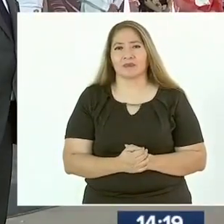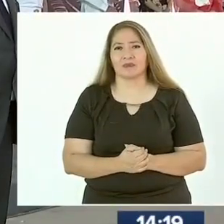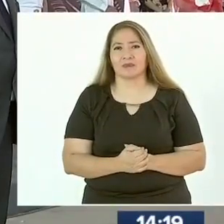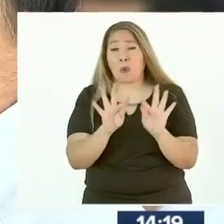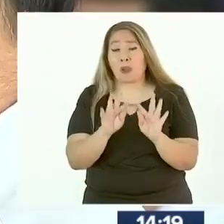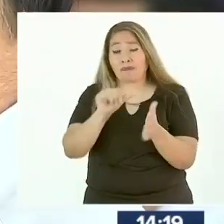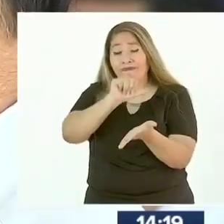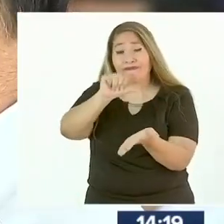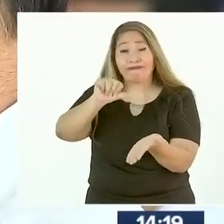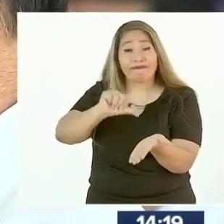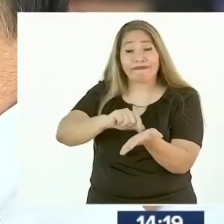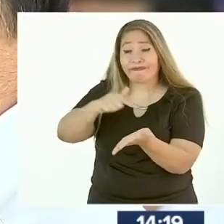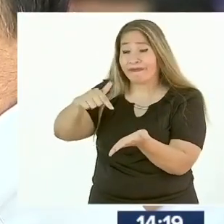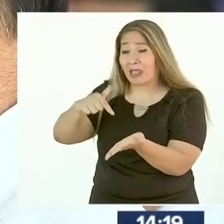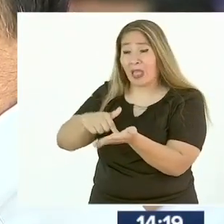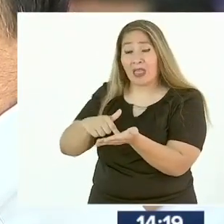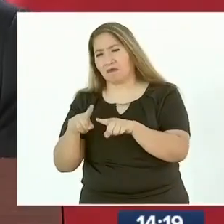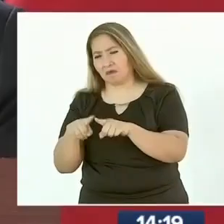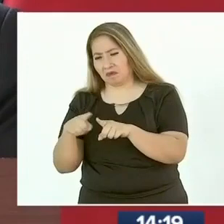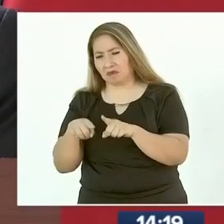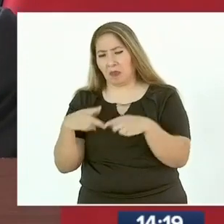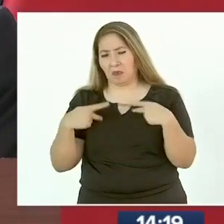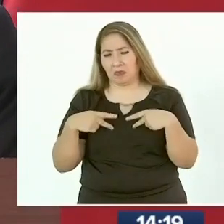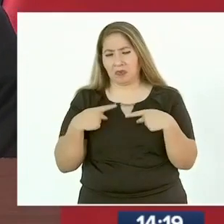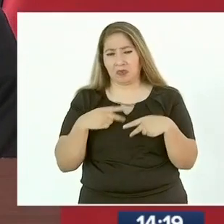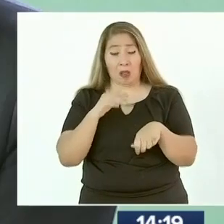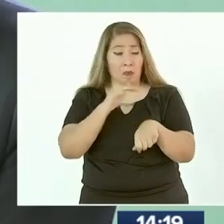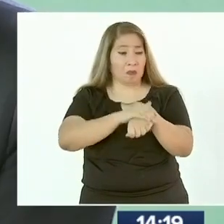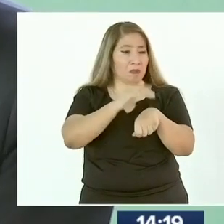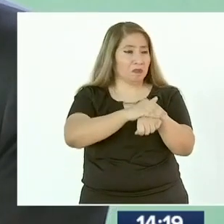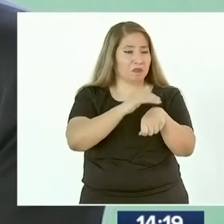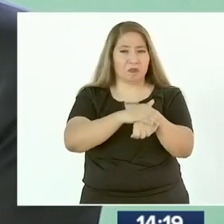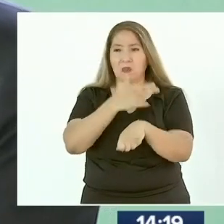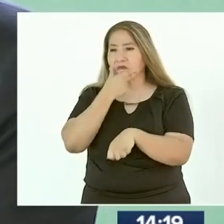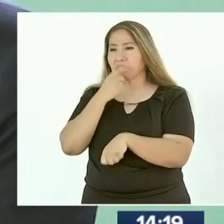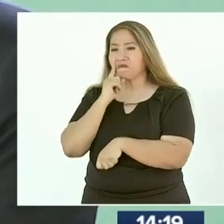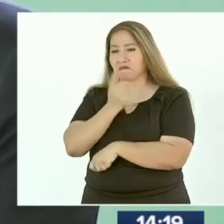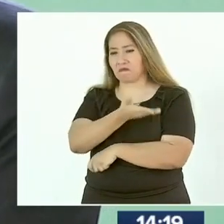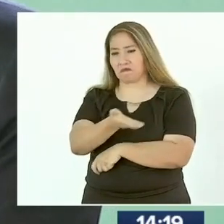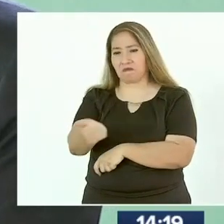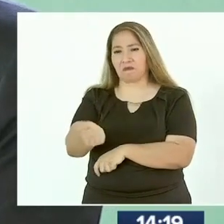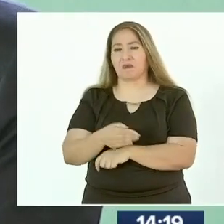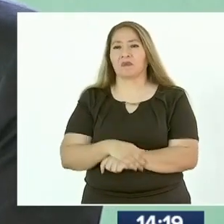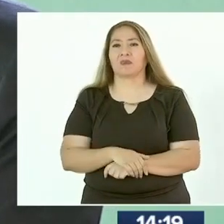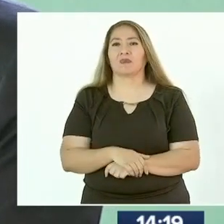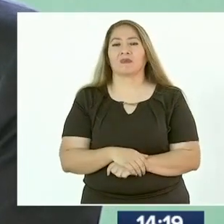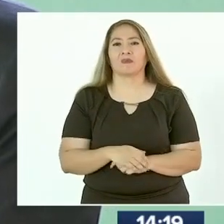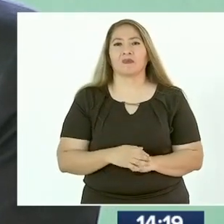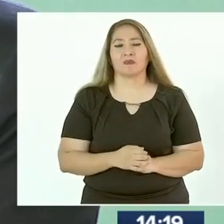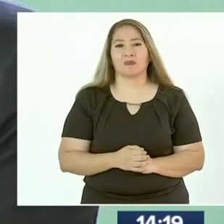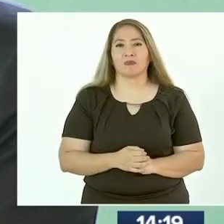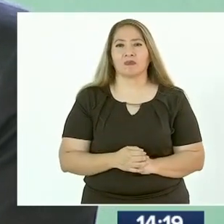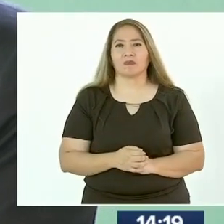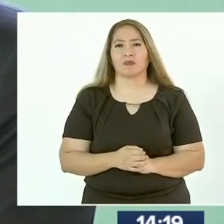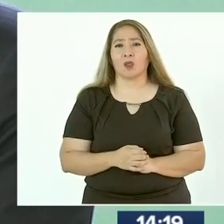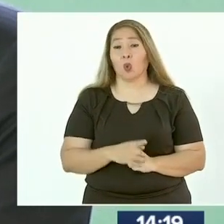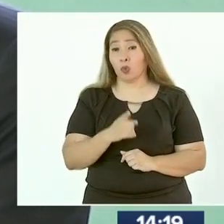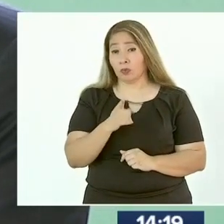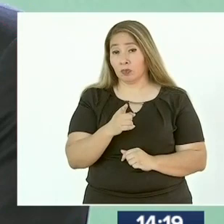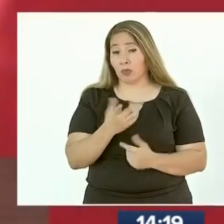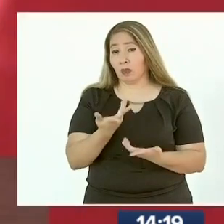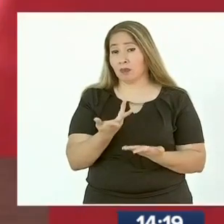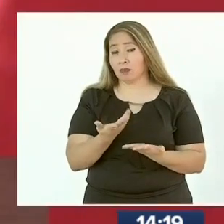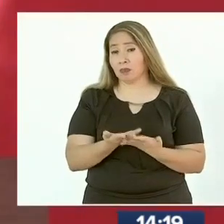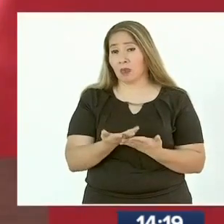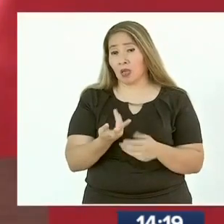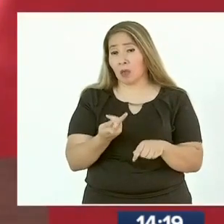revolucionarios. Les voy a platicar toda esta situación. El presidente sentenció que nunca más el gobierno mexicano va a permitir el racismo y recordó la